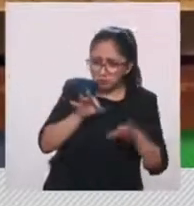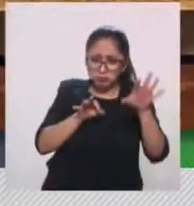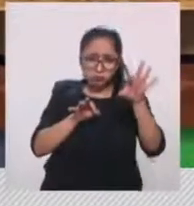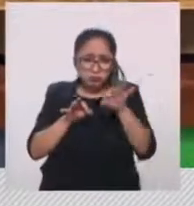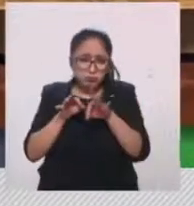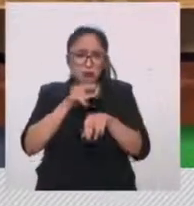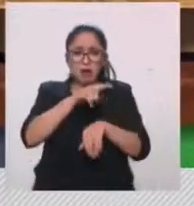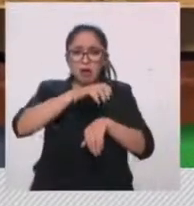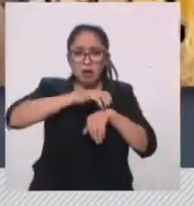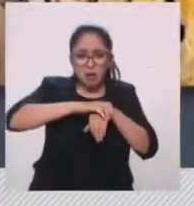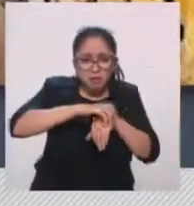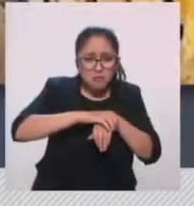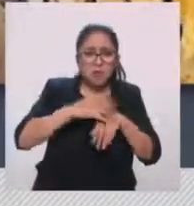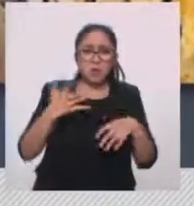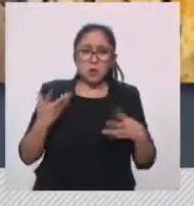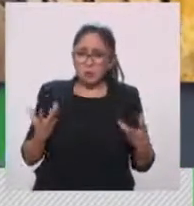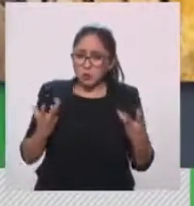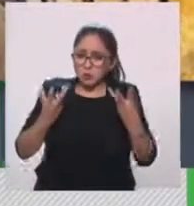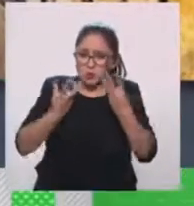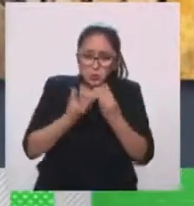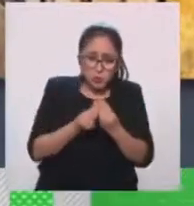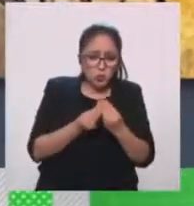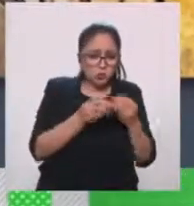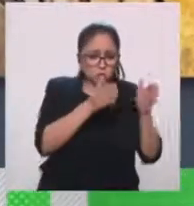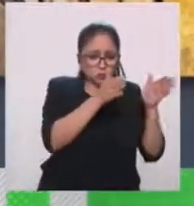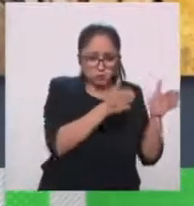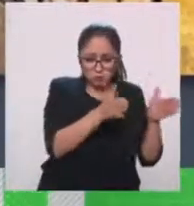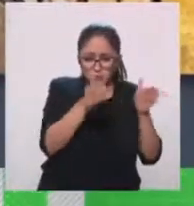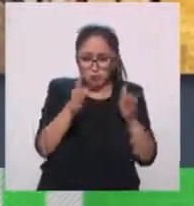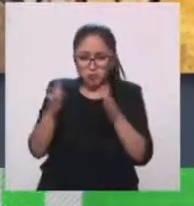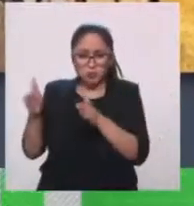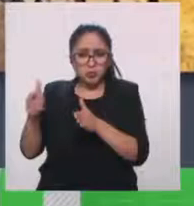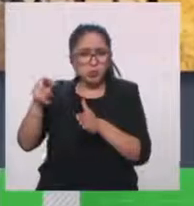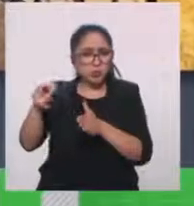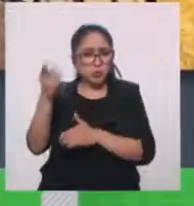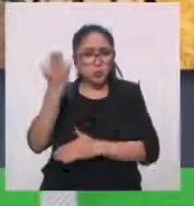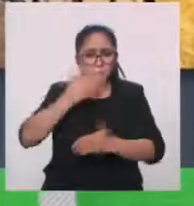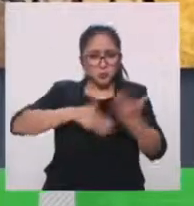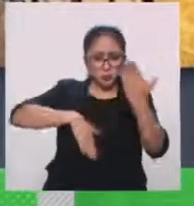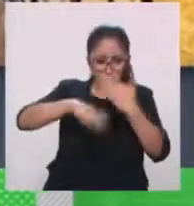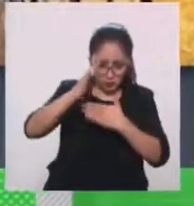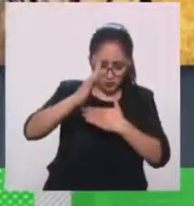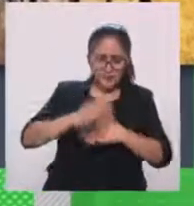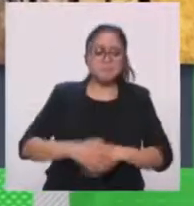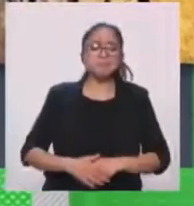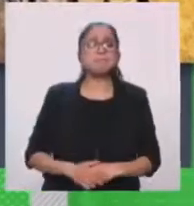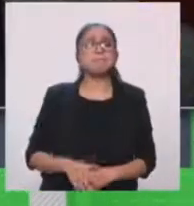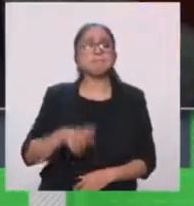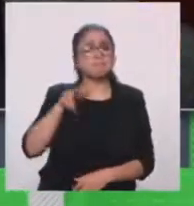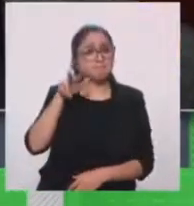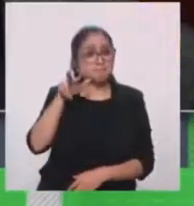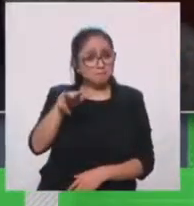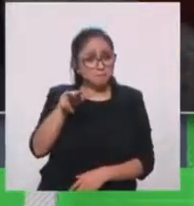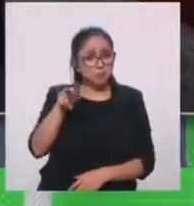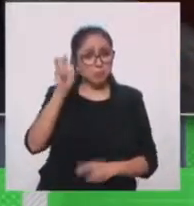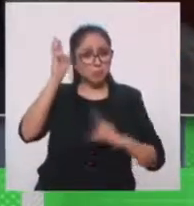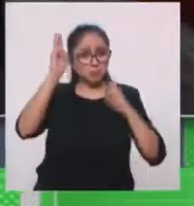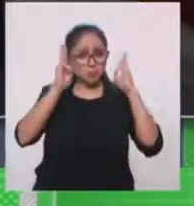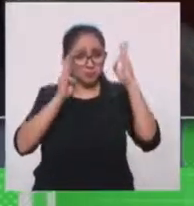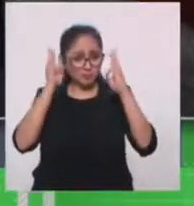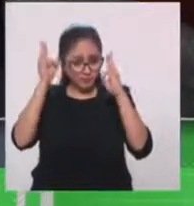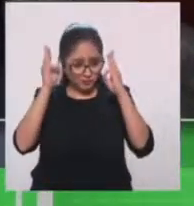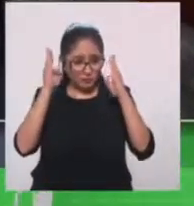momentos de su formación. Los 18 museos de la red del INVAL están